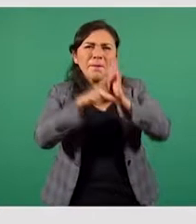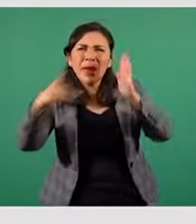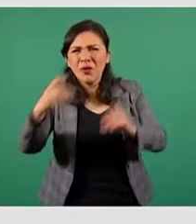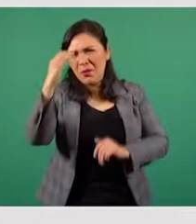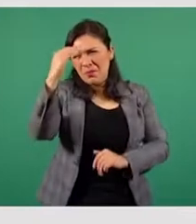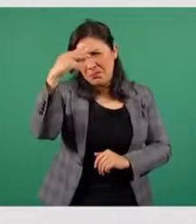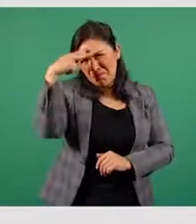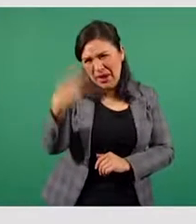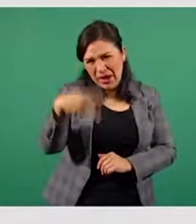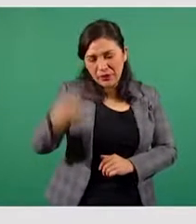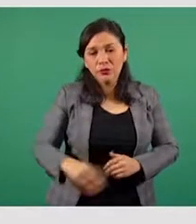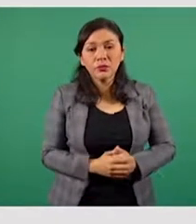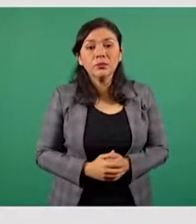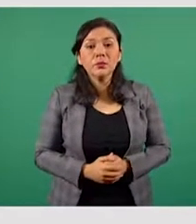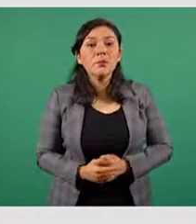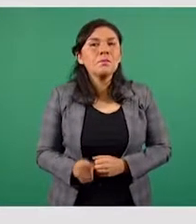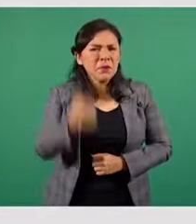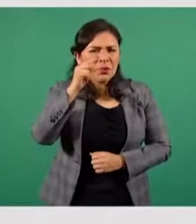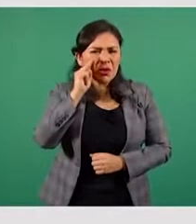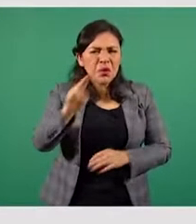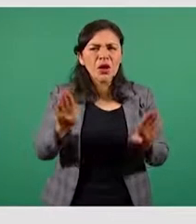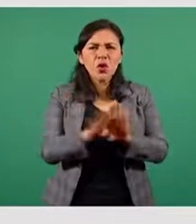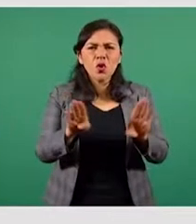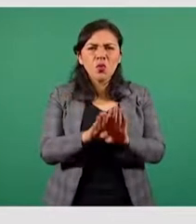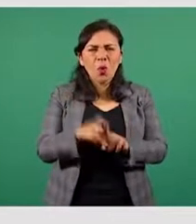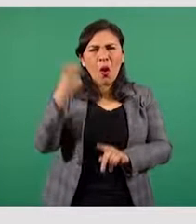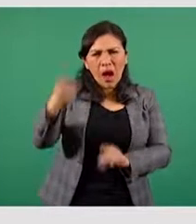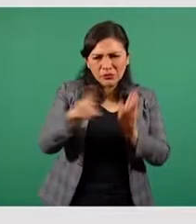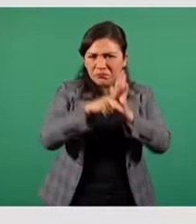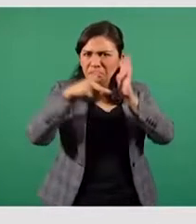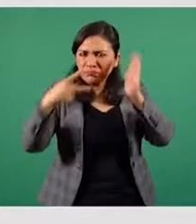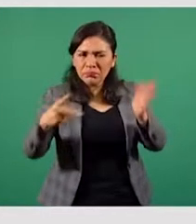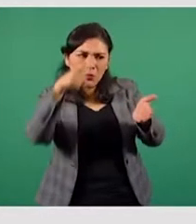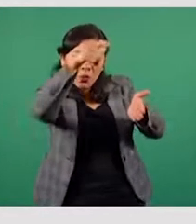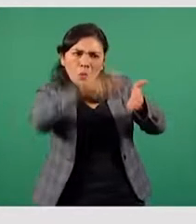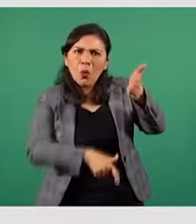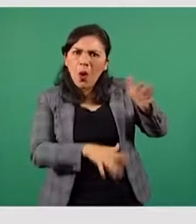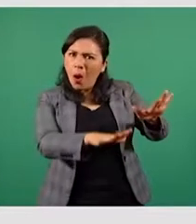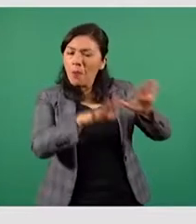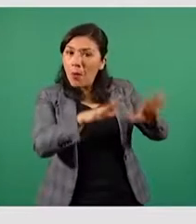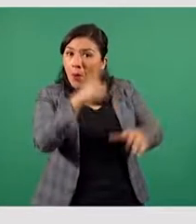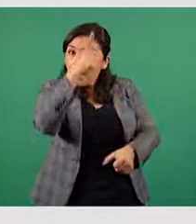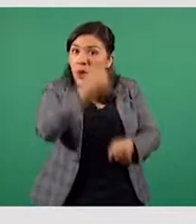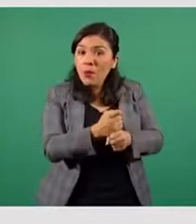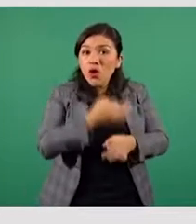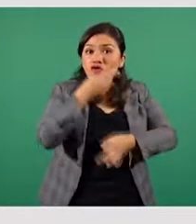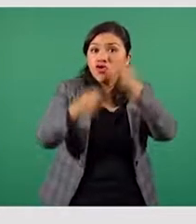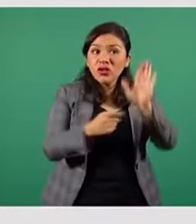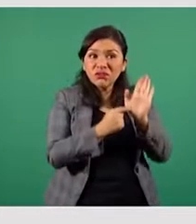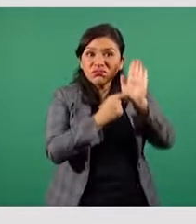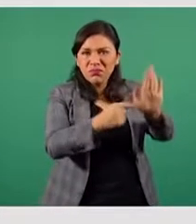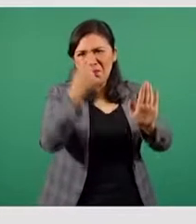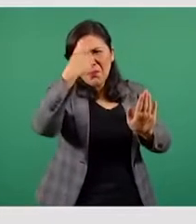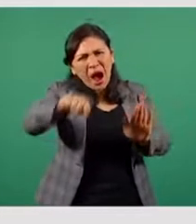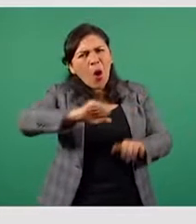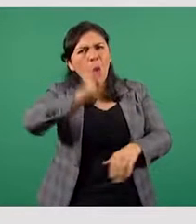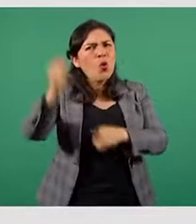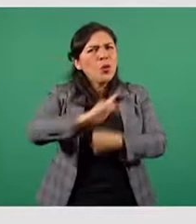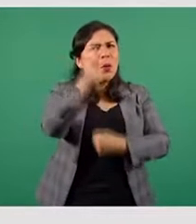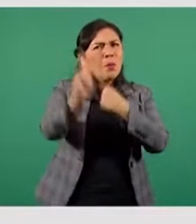Primero, llama la atención que un artículo de opinión se volviera primera plana y noticia principal en periódicos,